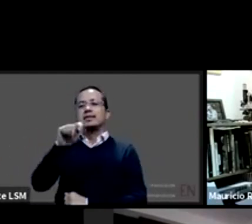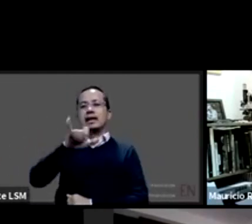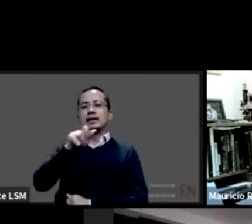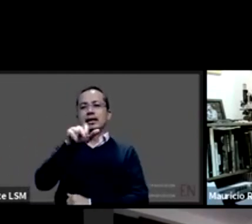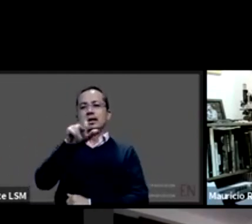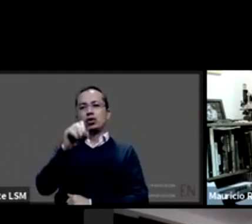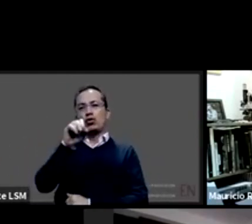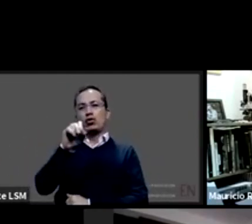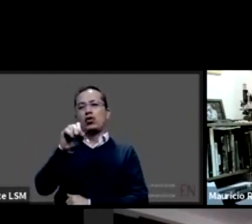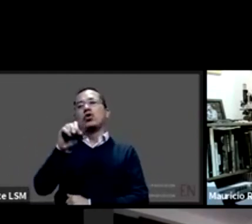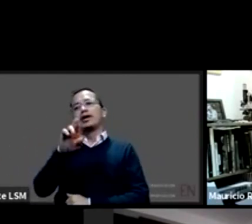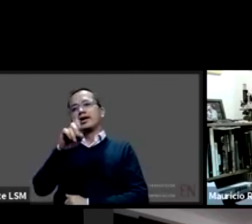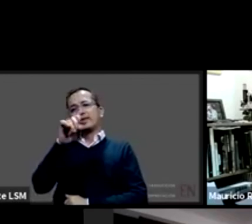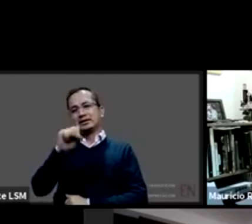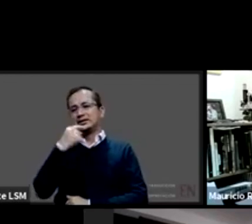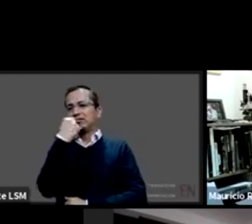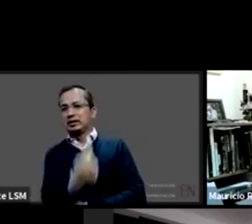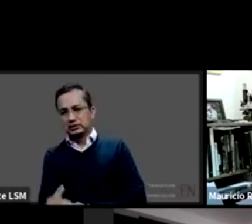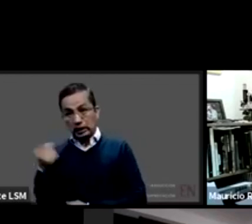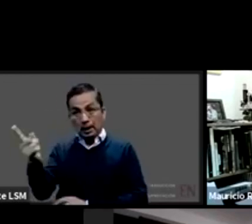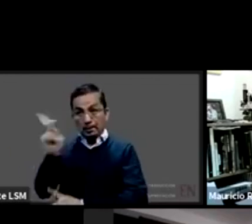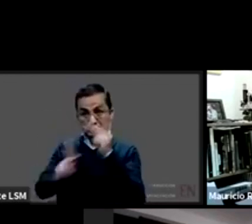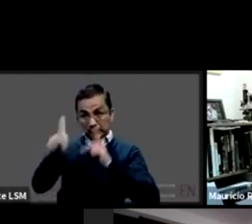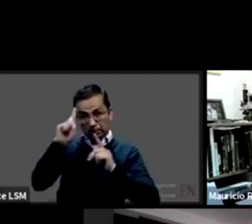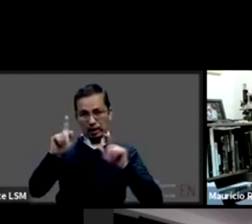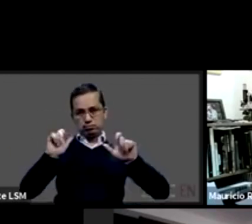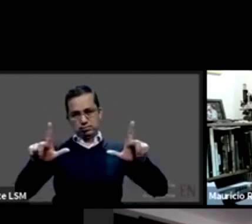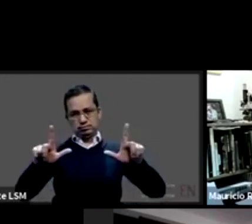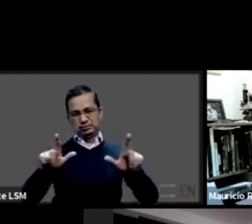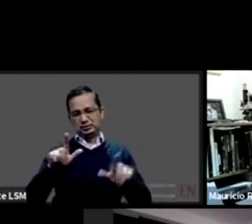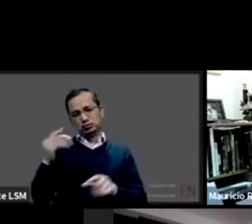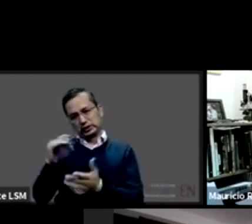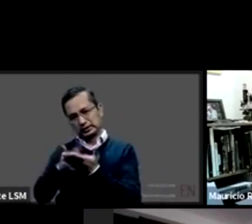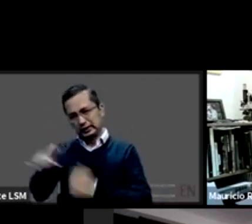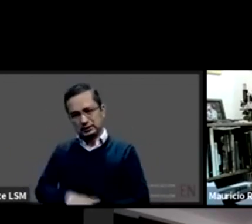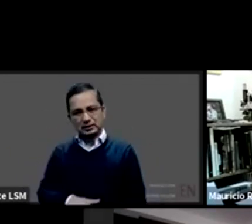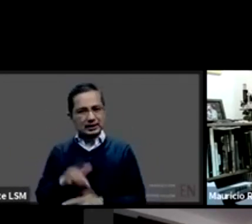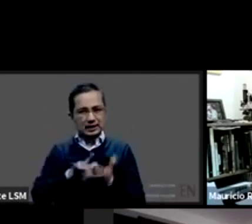y por supuesto a Cepina por haber organizado este encuentro muchas gracias a todos y a todas